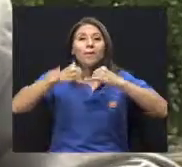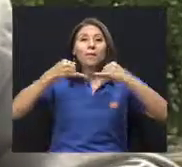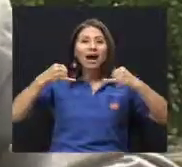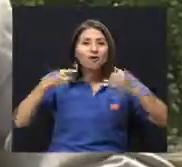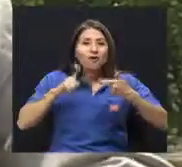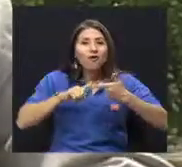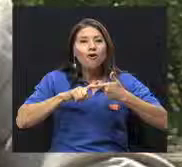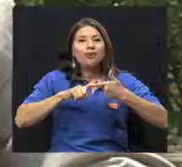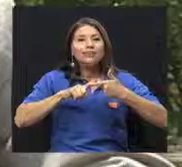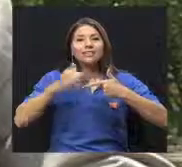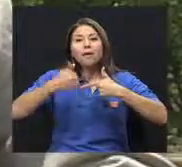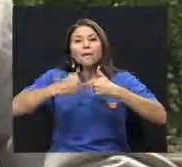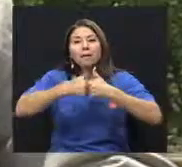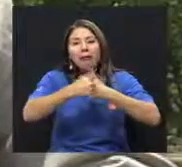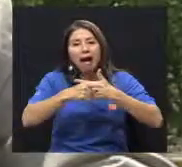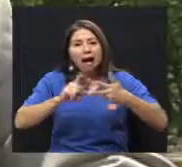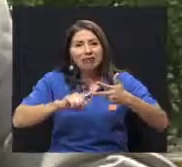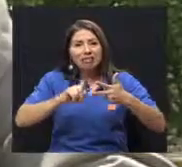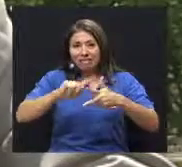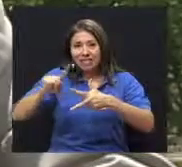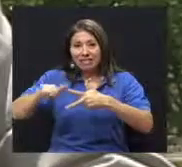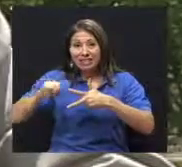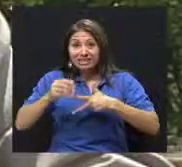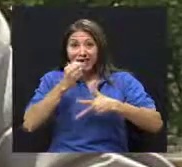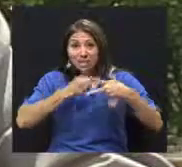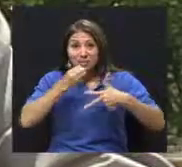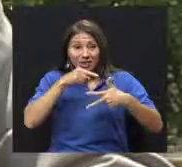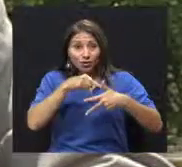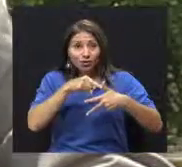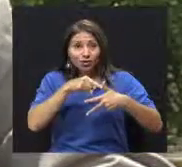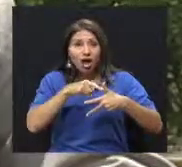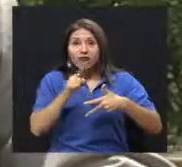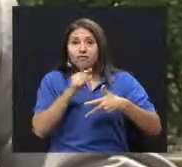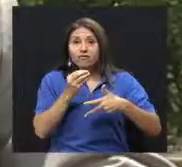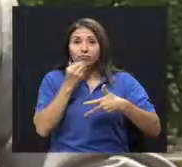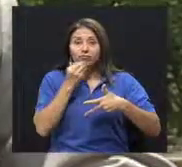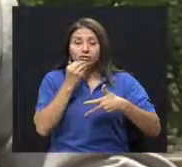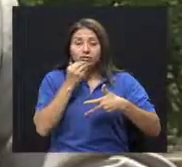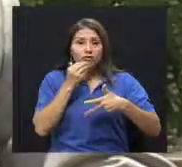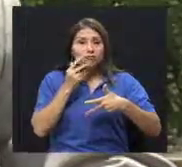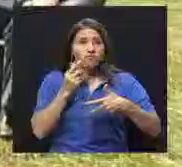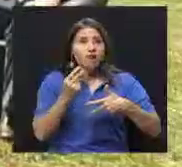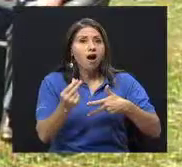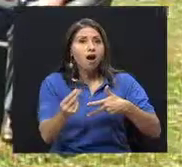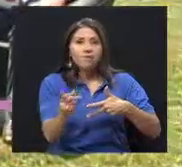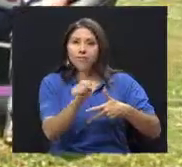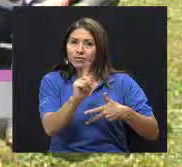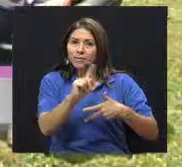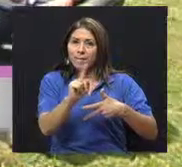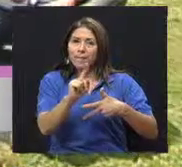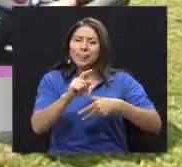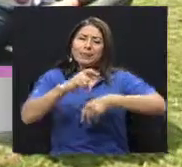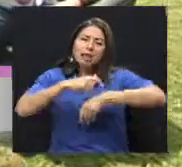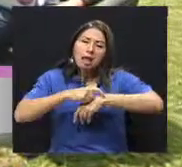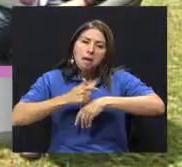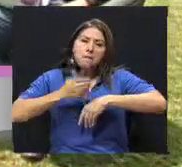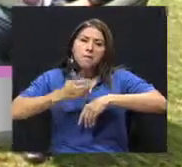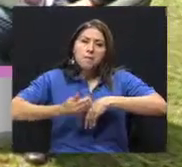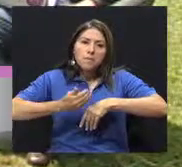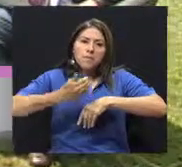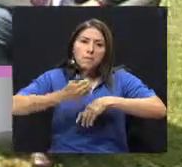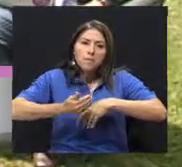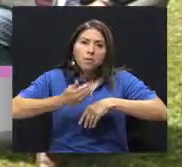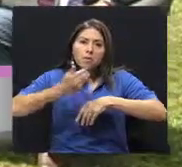y otros alimentos que van a durar su rato mientras se comienzan a disminuir en células, perdón,